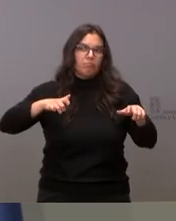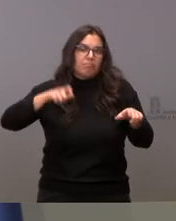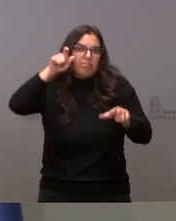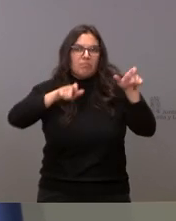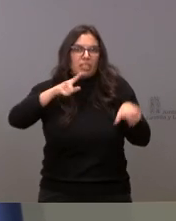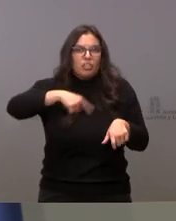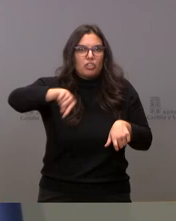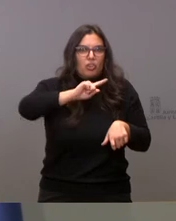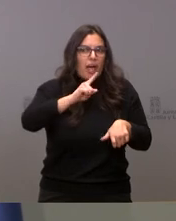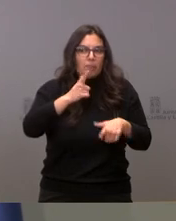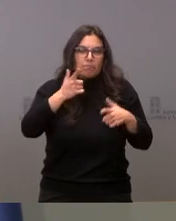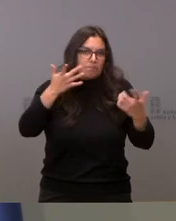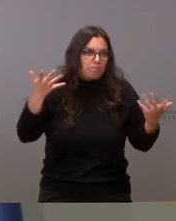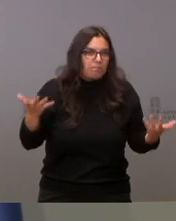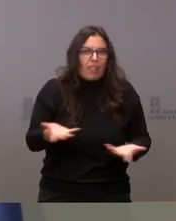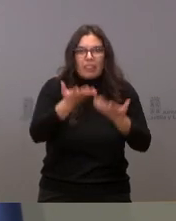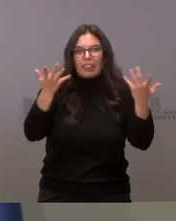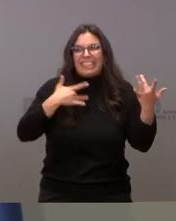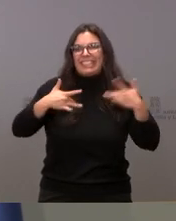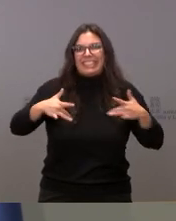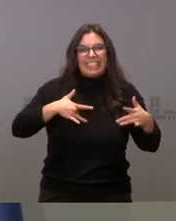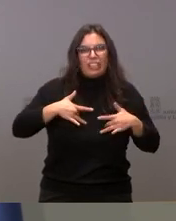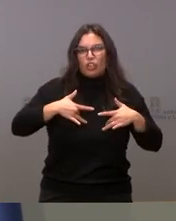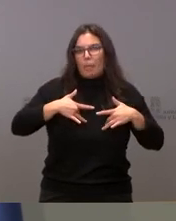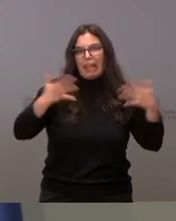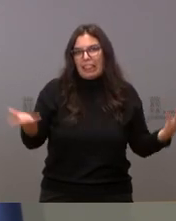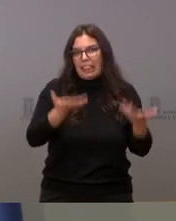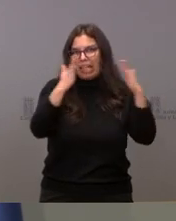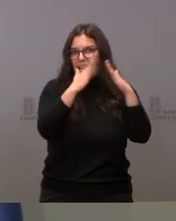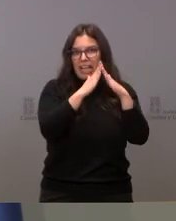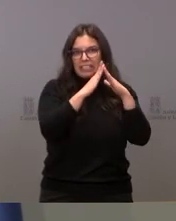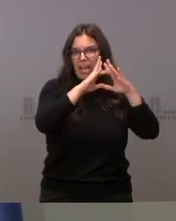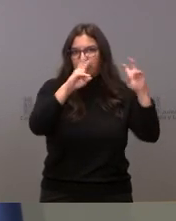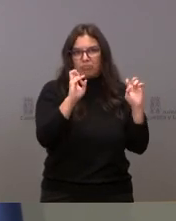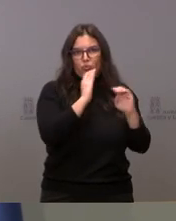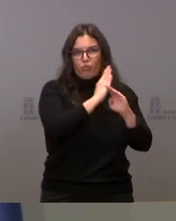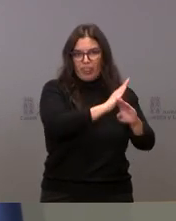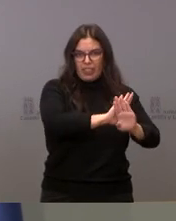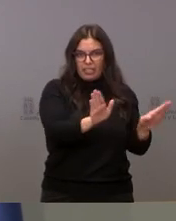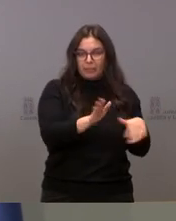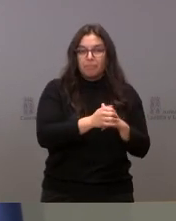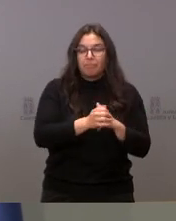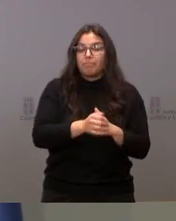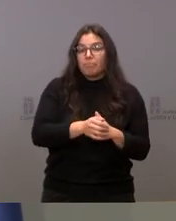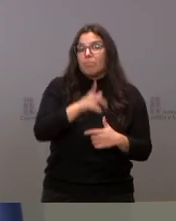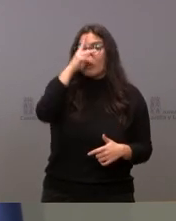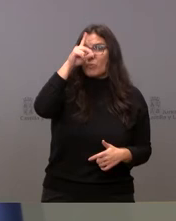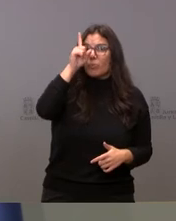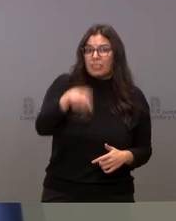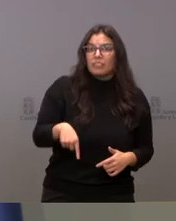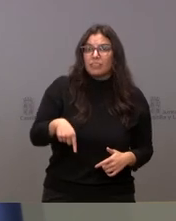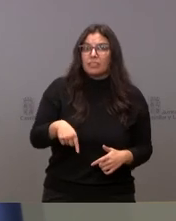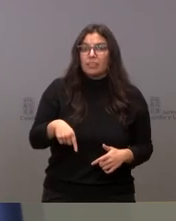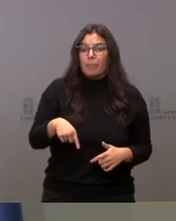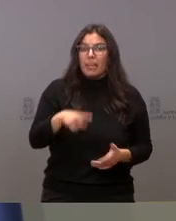funcionan con síntomas y atención domiciliaria. Nos preocupa también la saturación de